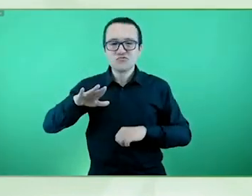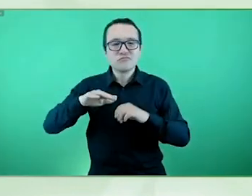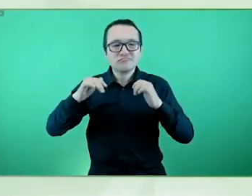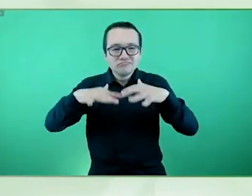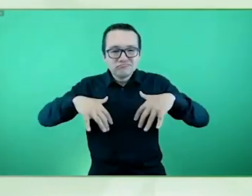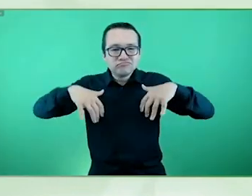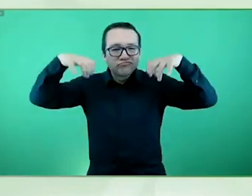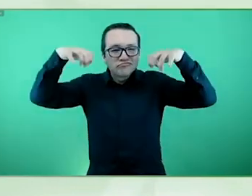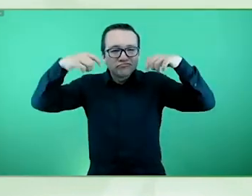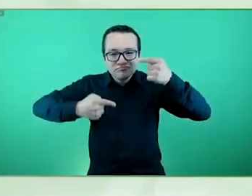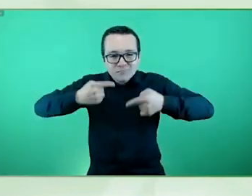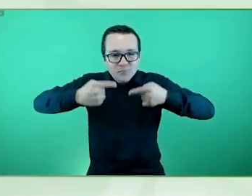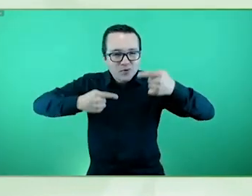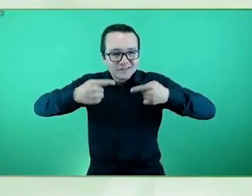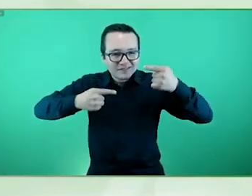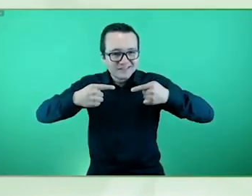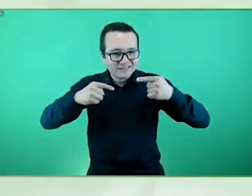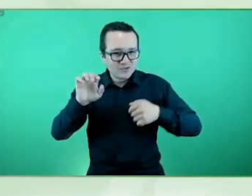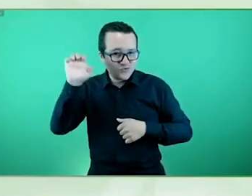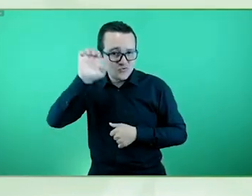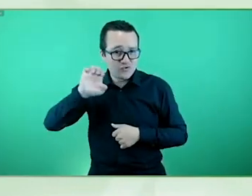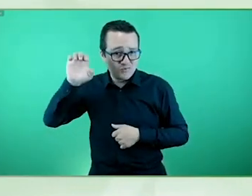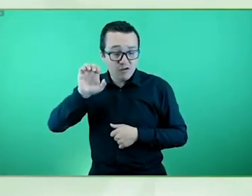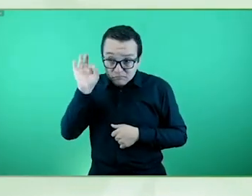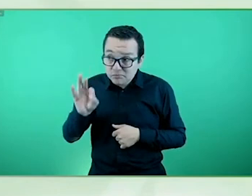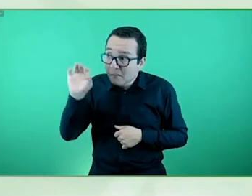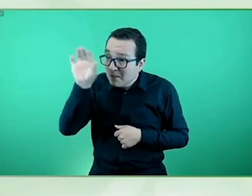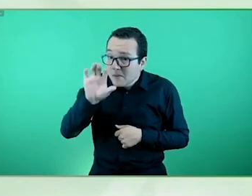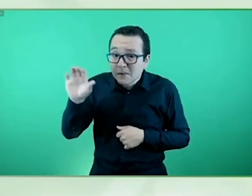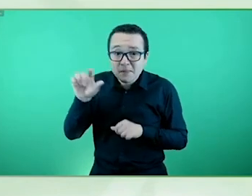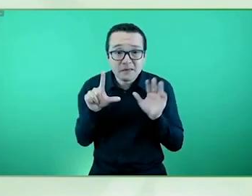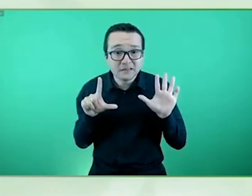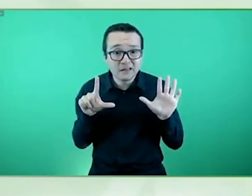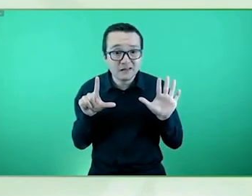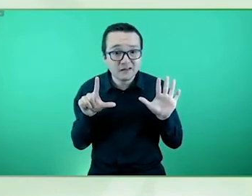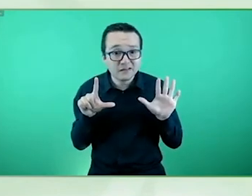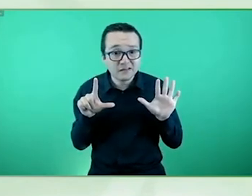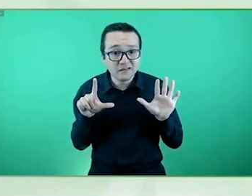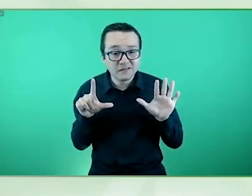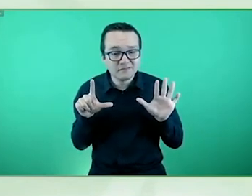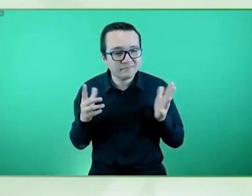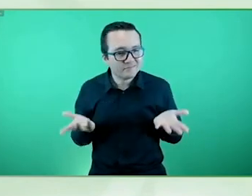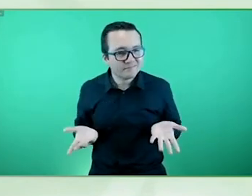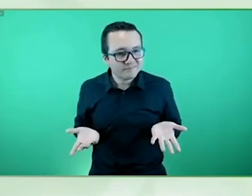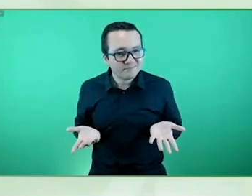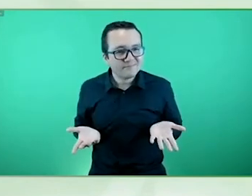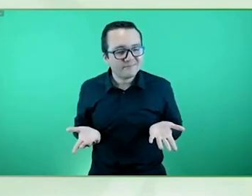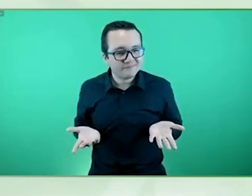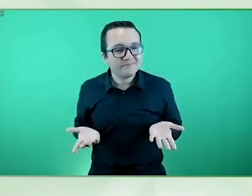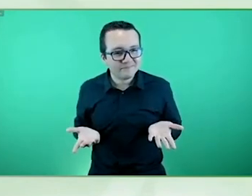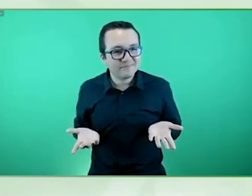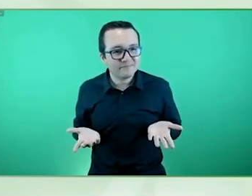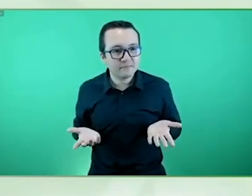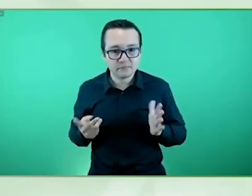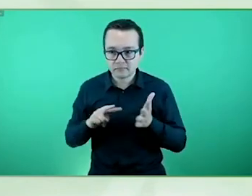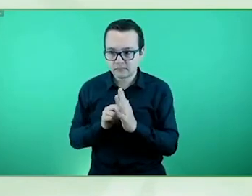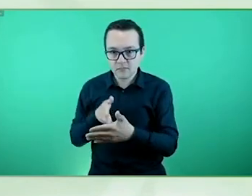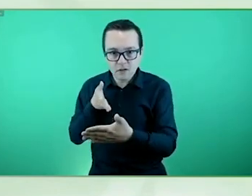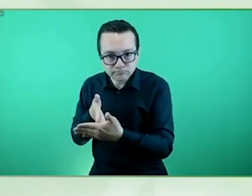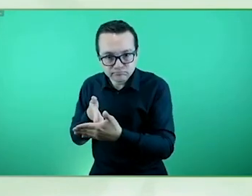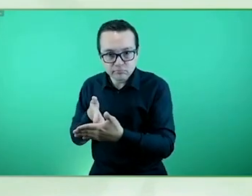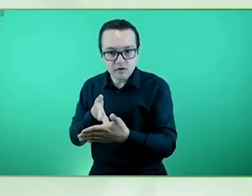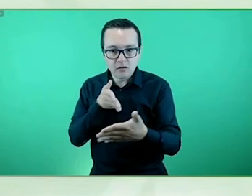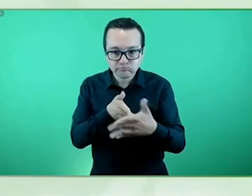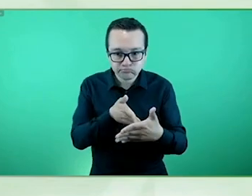pero es que además por las cosas que os he comentado hasta ahora no solo impide a las personas con discapacidad